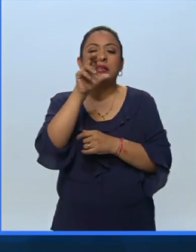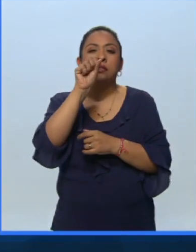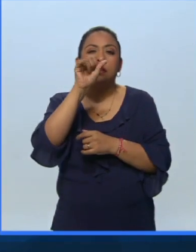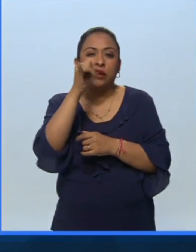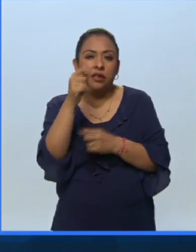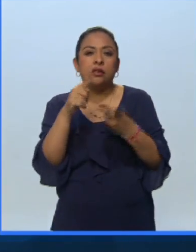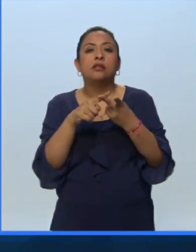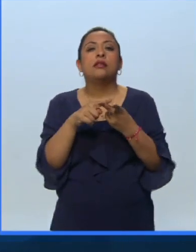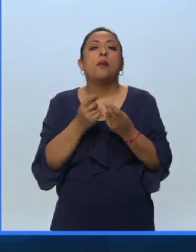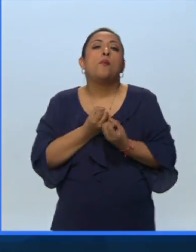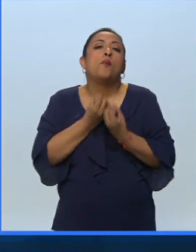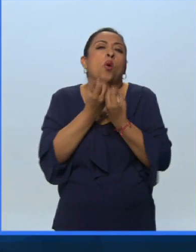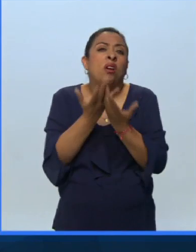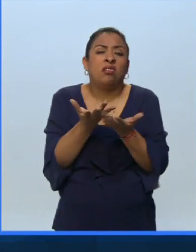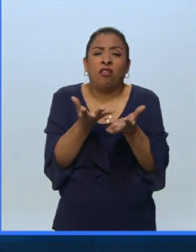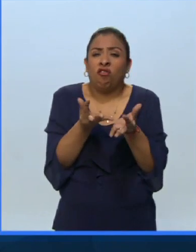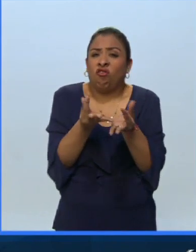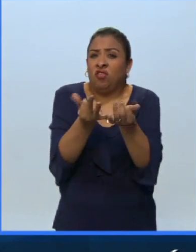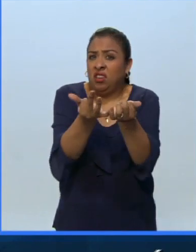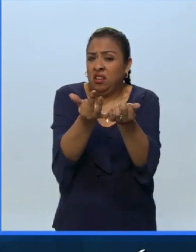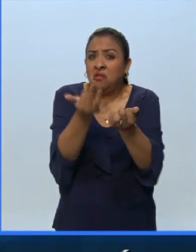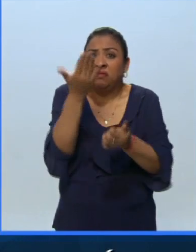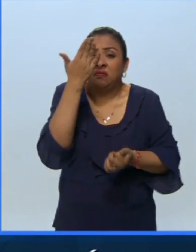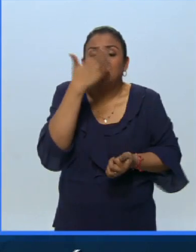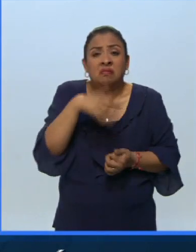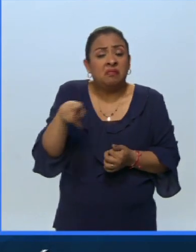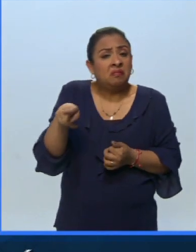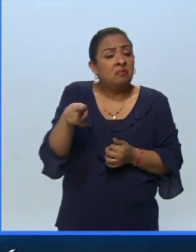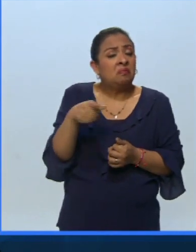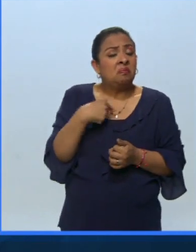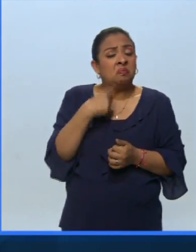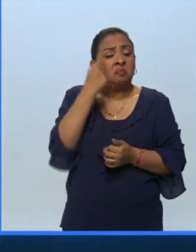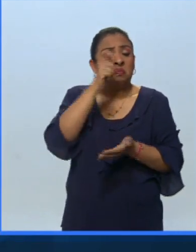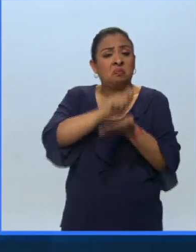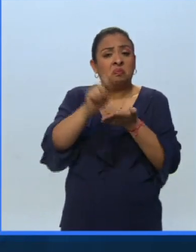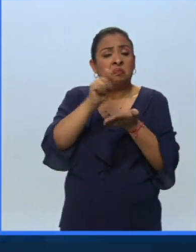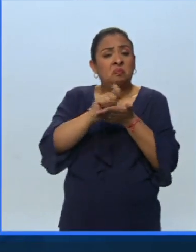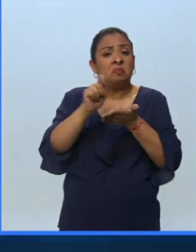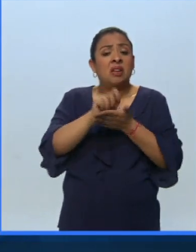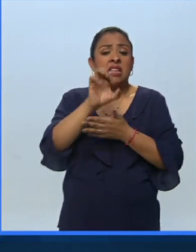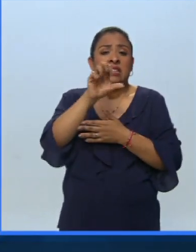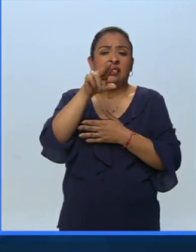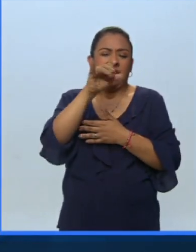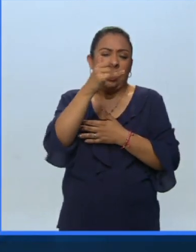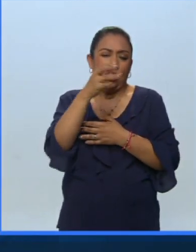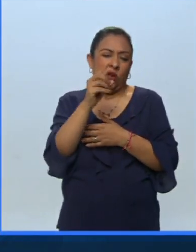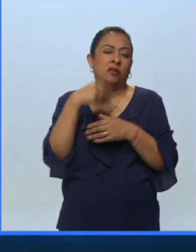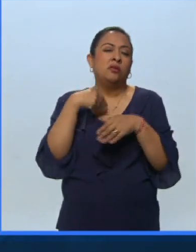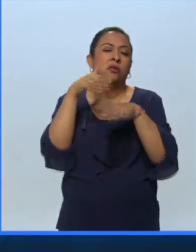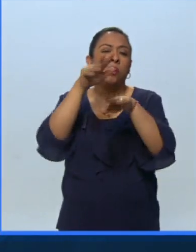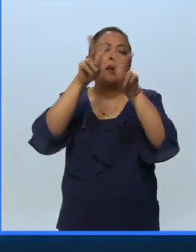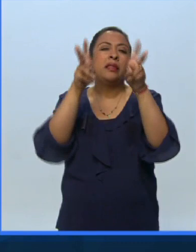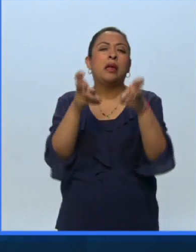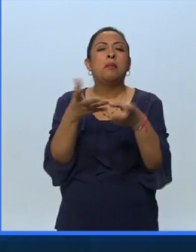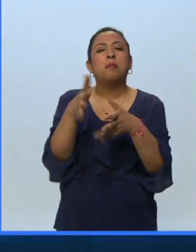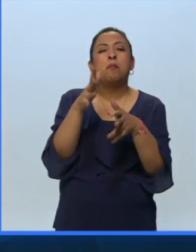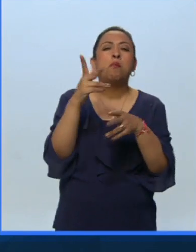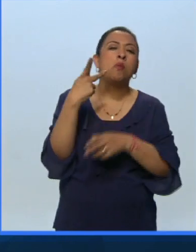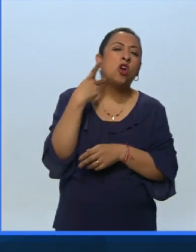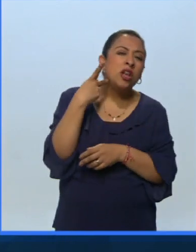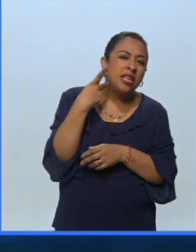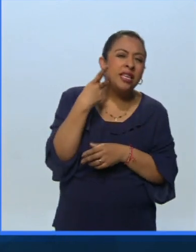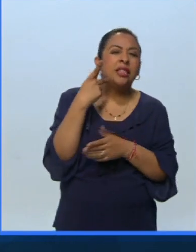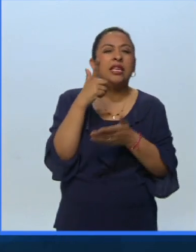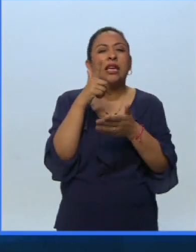poeta muy fino y él sabía perfectamente escribe un ensayo sobre más o menos la política